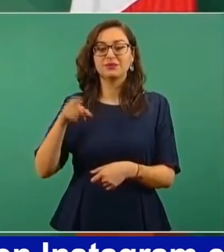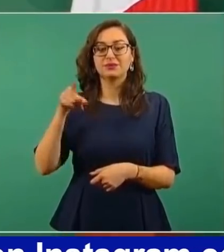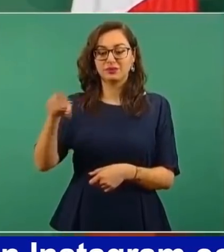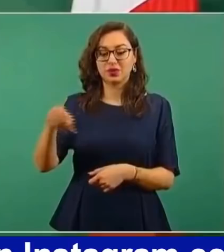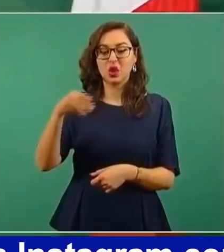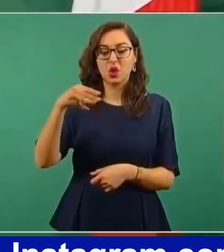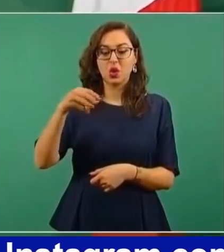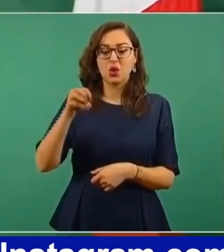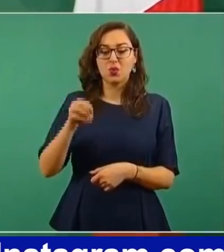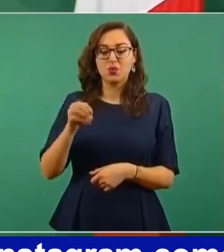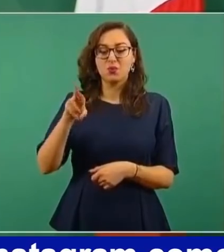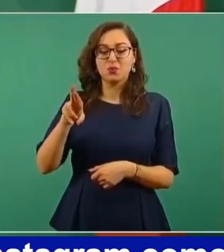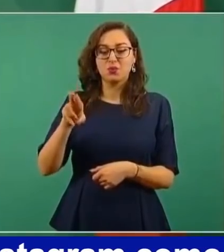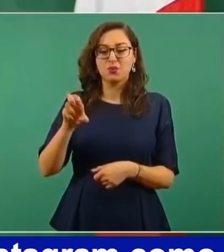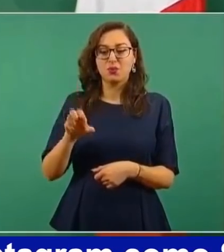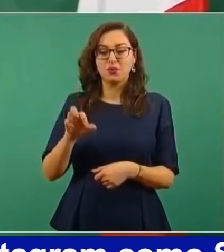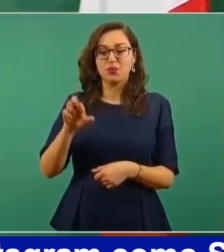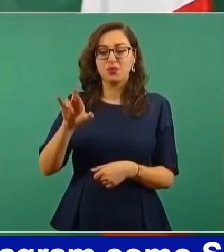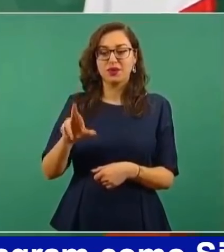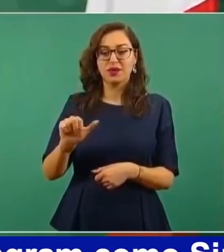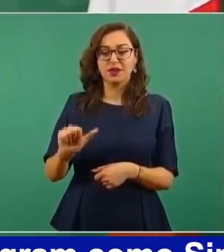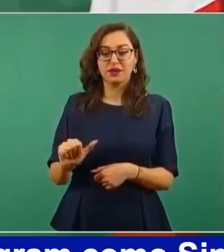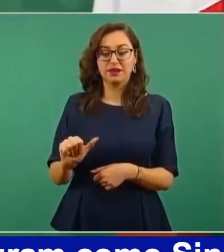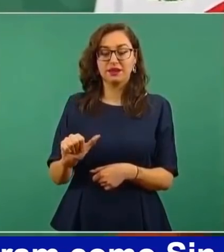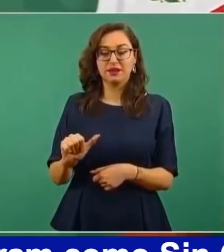Moreira, pero el primero